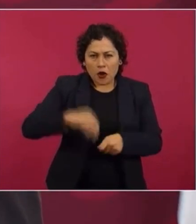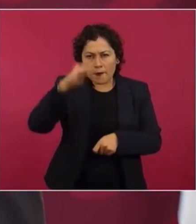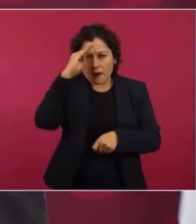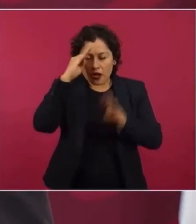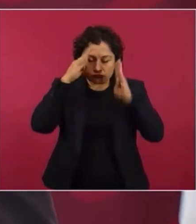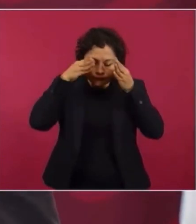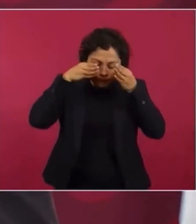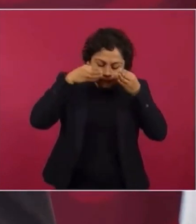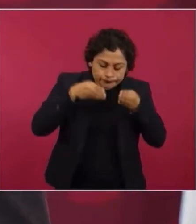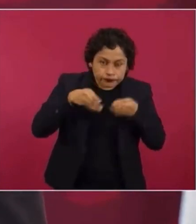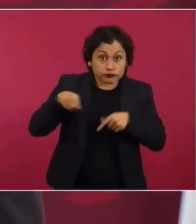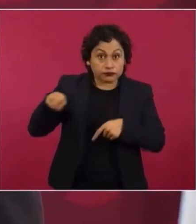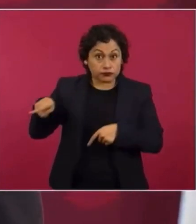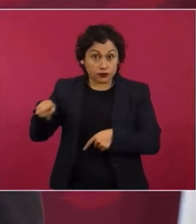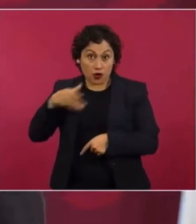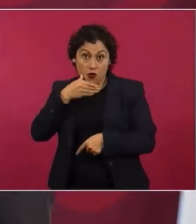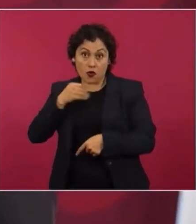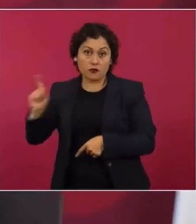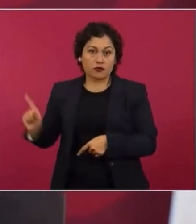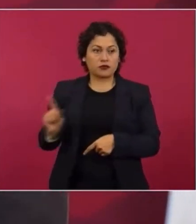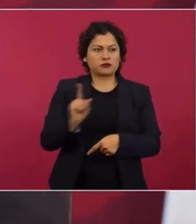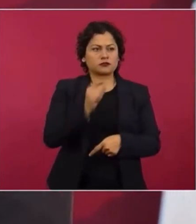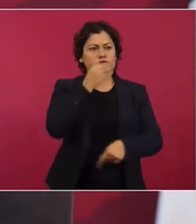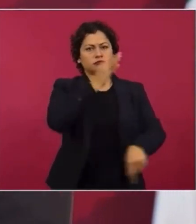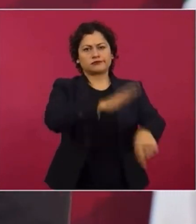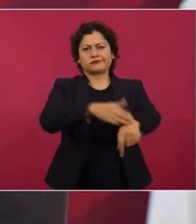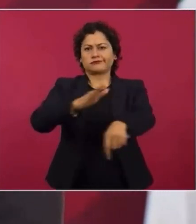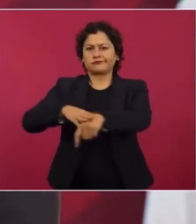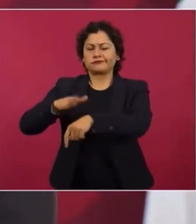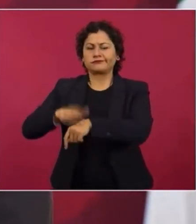que de las 24 horas del día